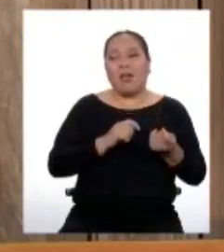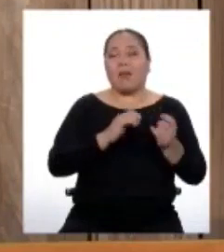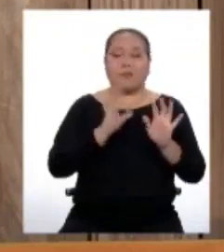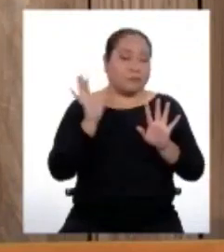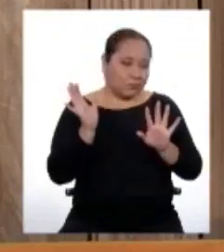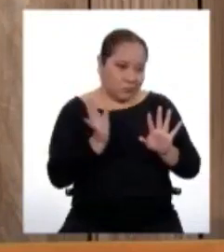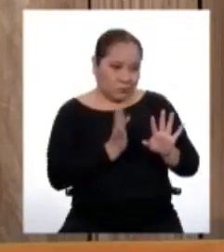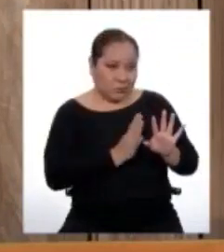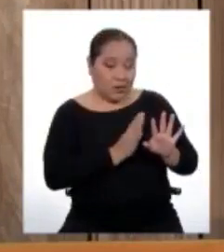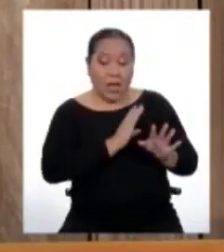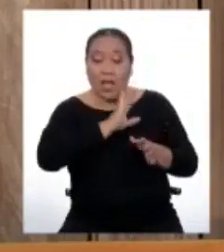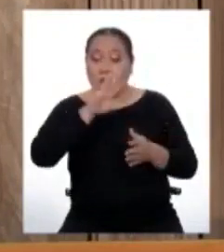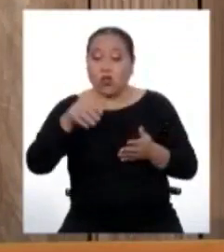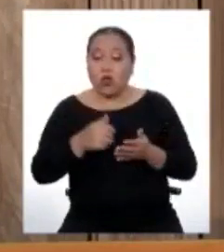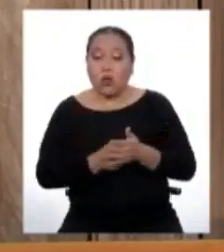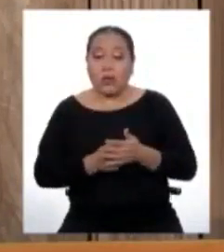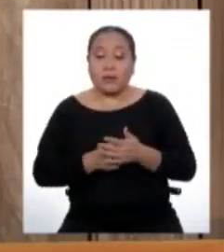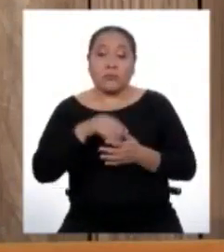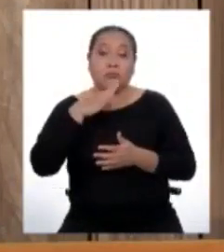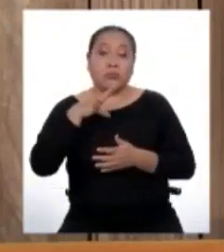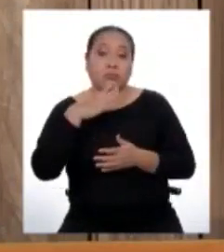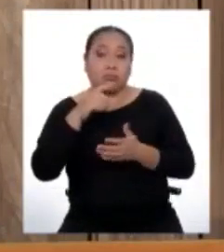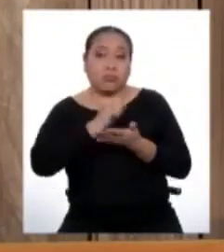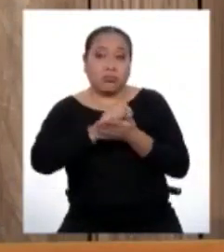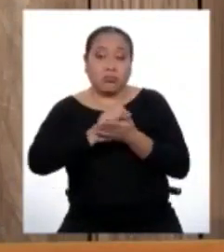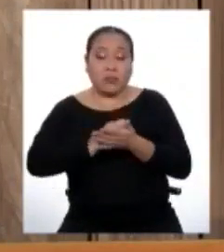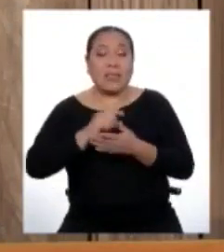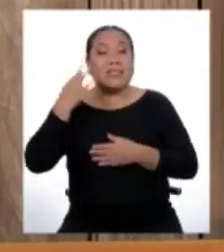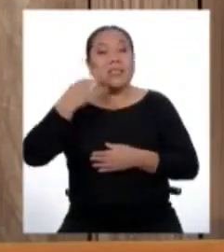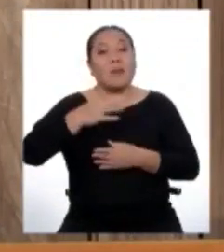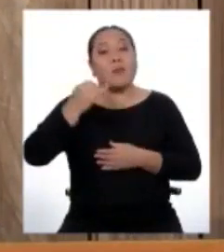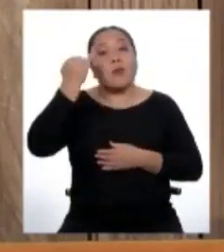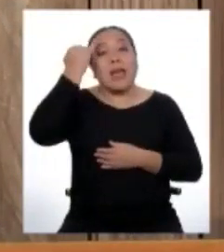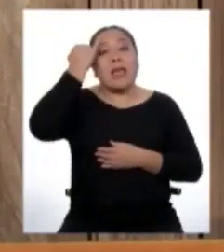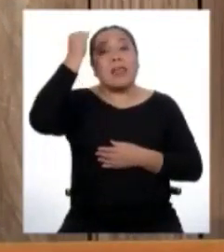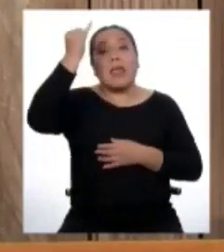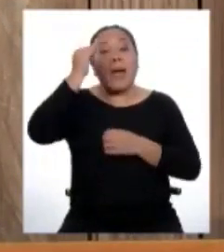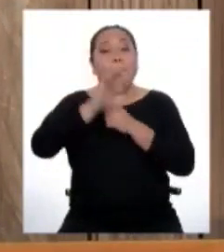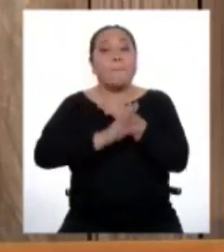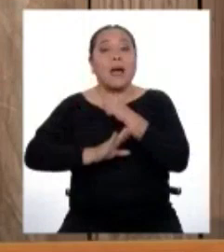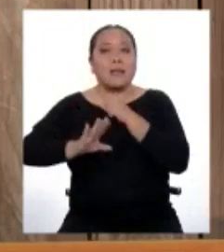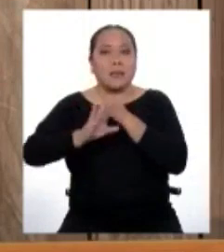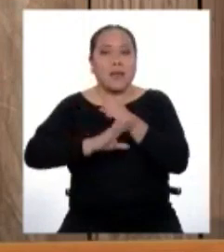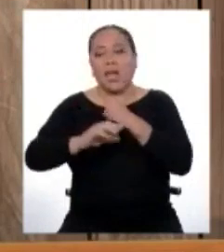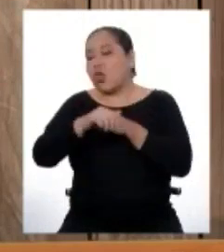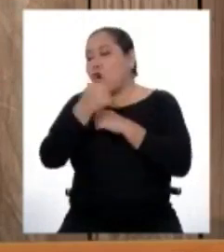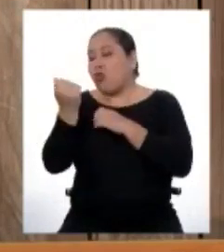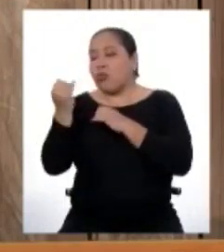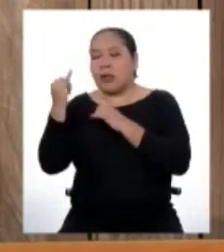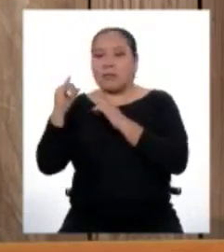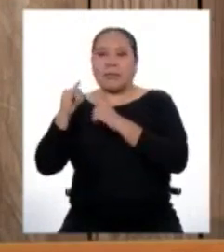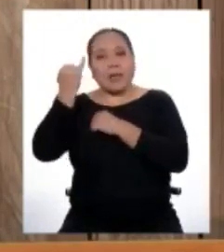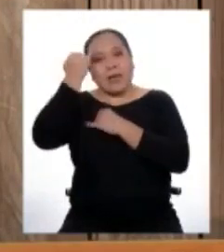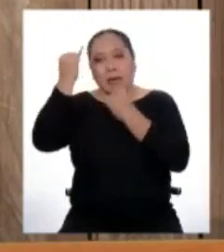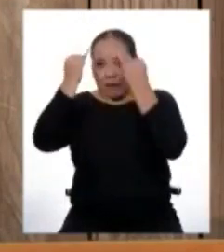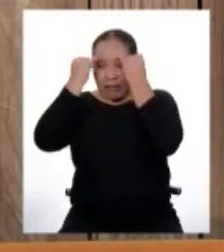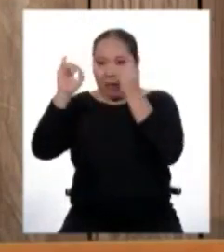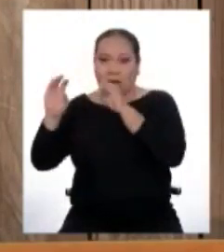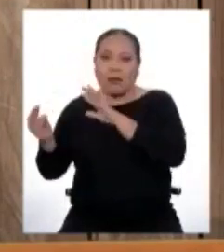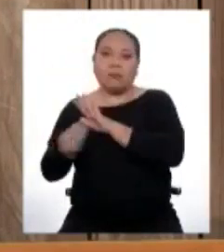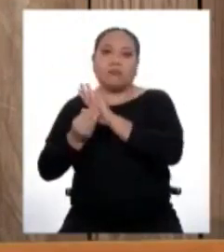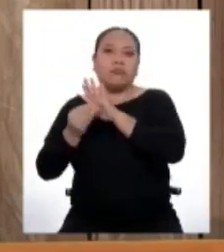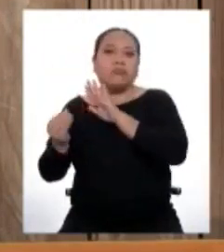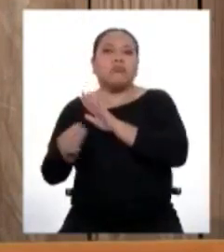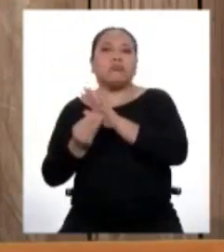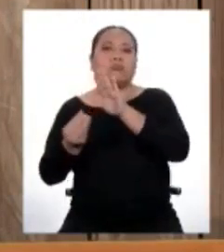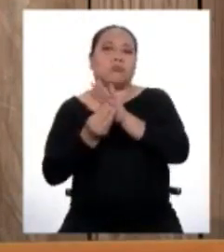en todos los textos siempre hay una idea principal. Y las otras ideas, las que complementan y